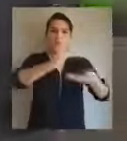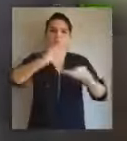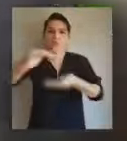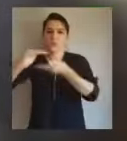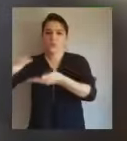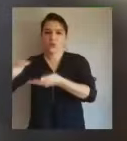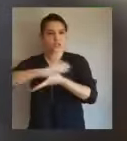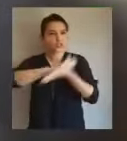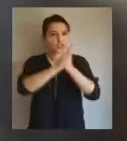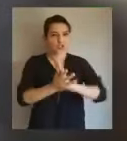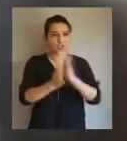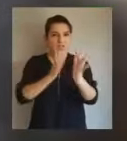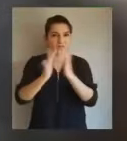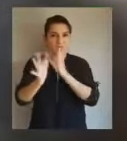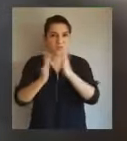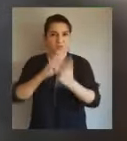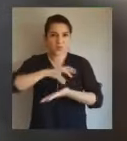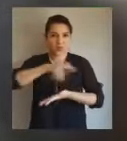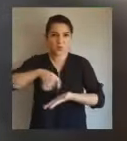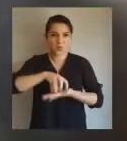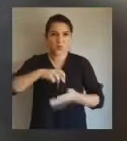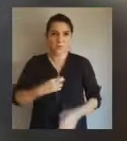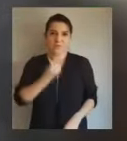en todas las ferias libres de Peñaflor.